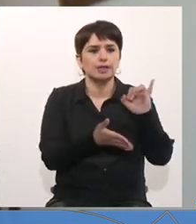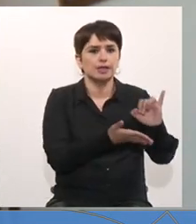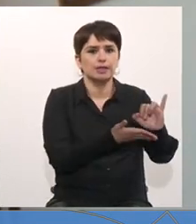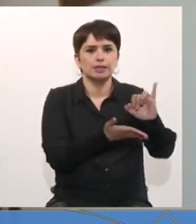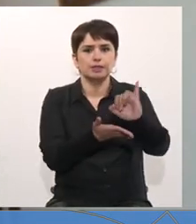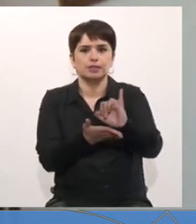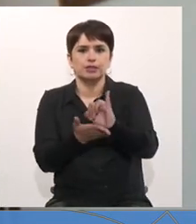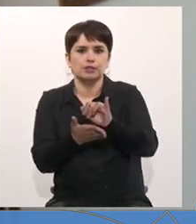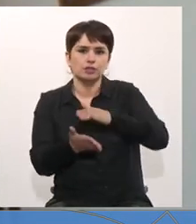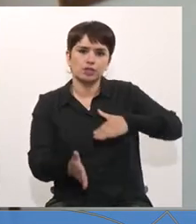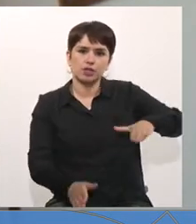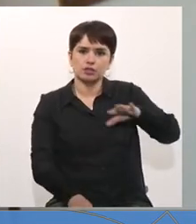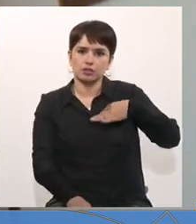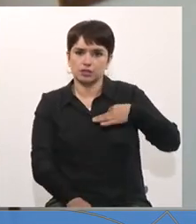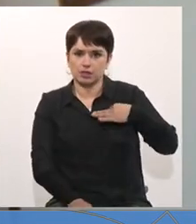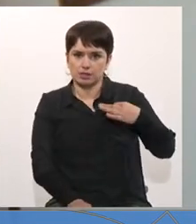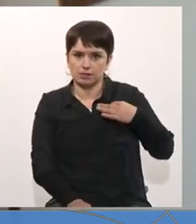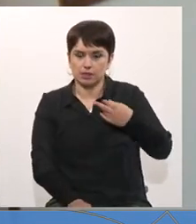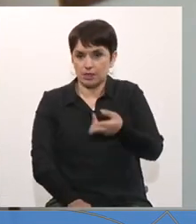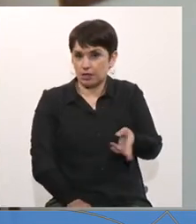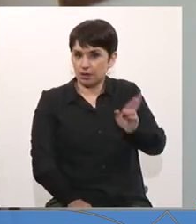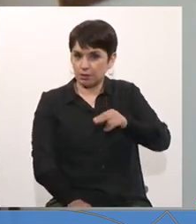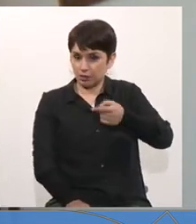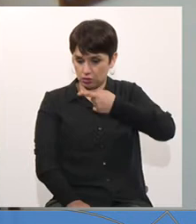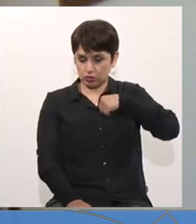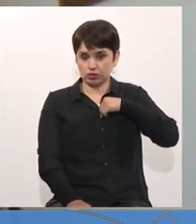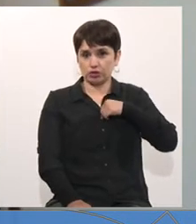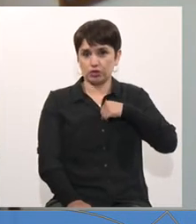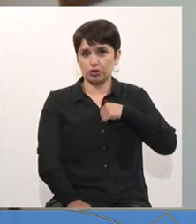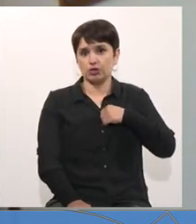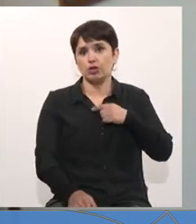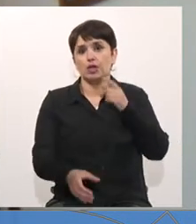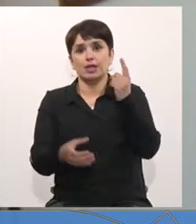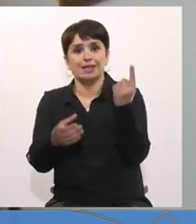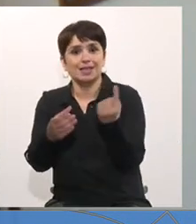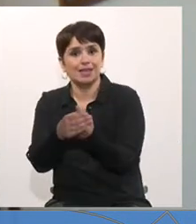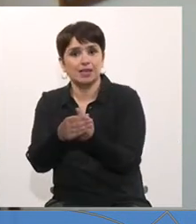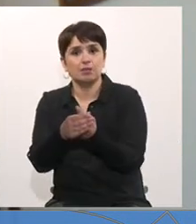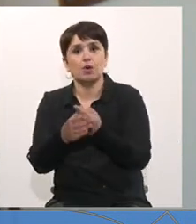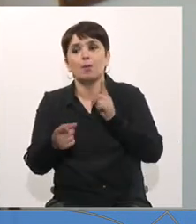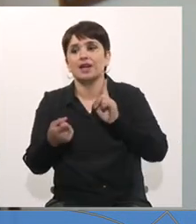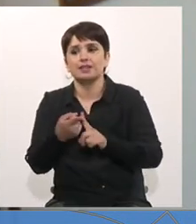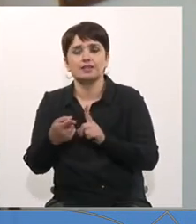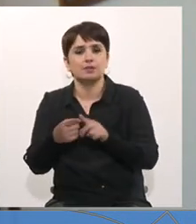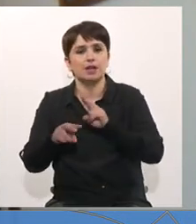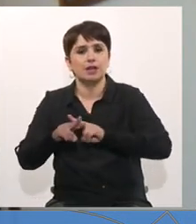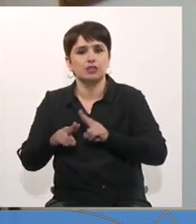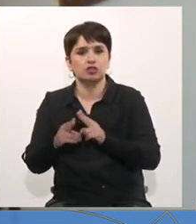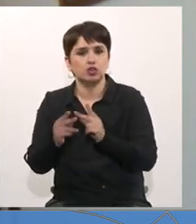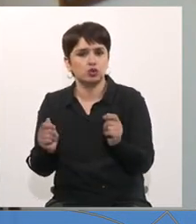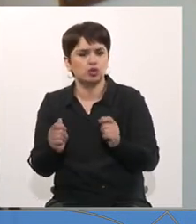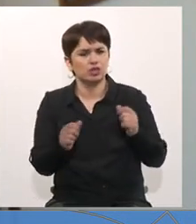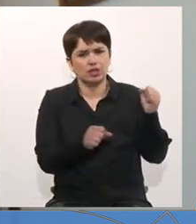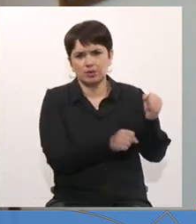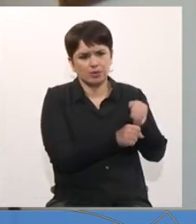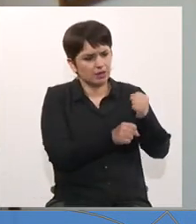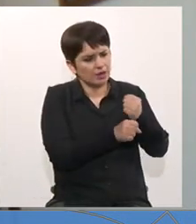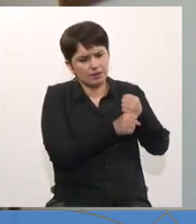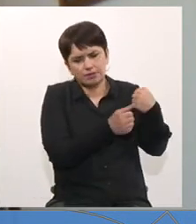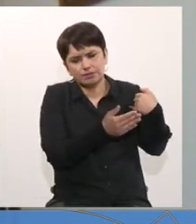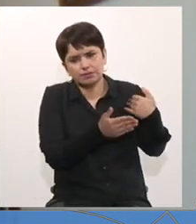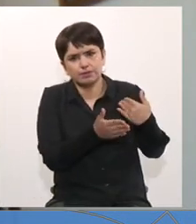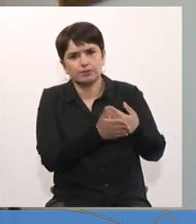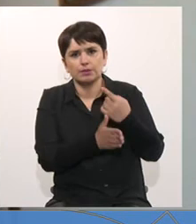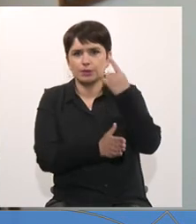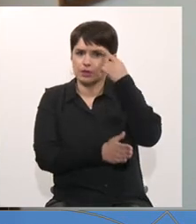de la sociedad civil. Y les reitero, nosotros somos y queremos ser parte de la solución y hemos trabajado incansablemente. Piensen ustedes